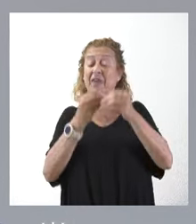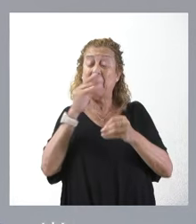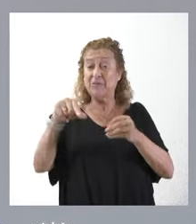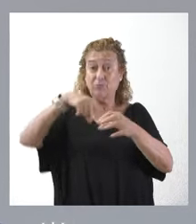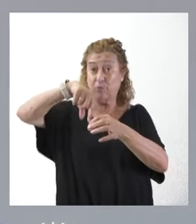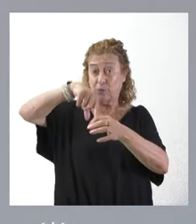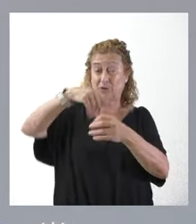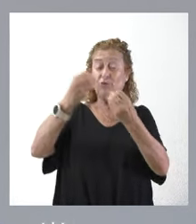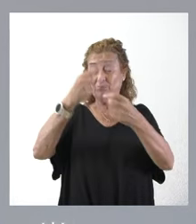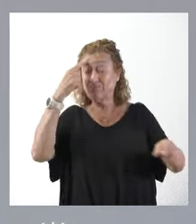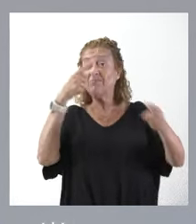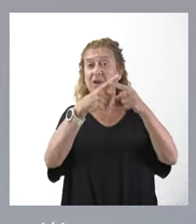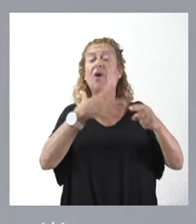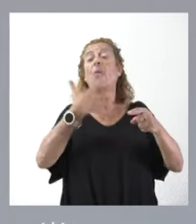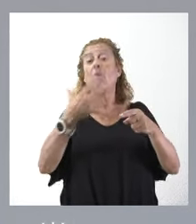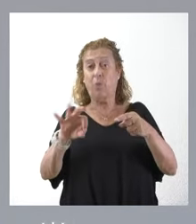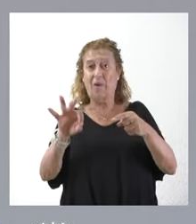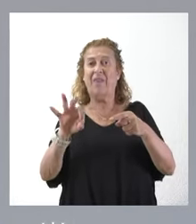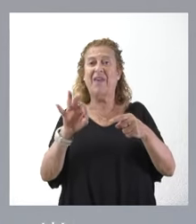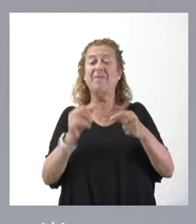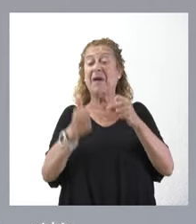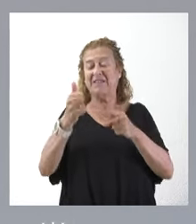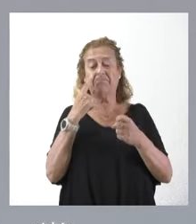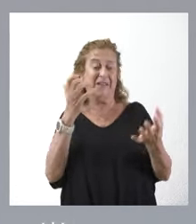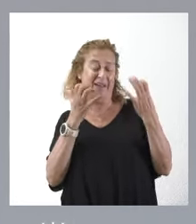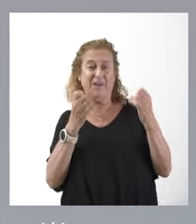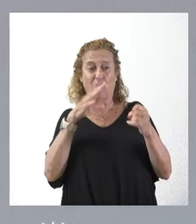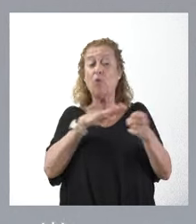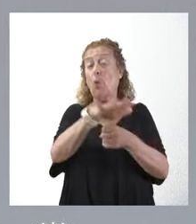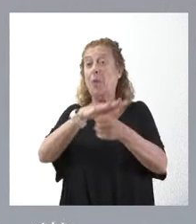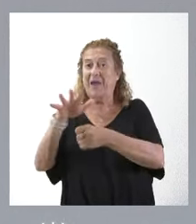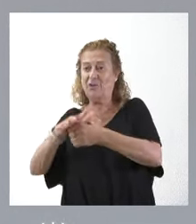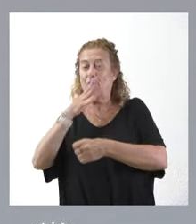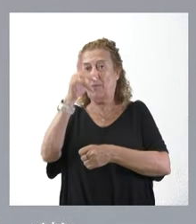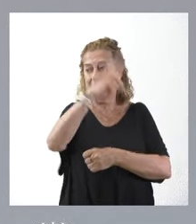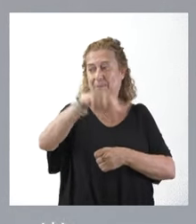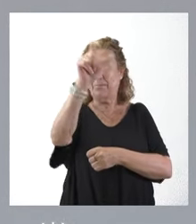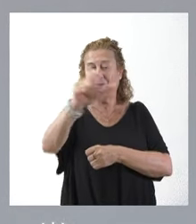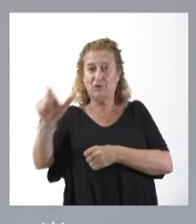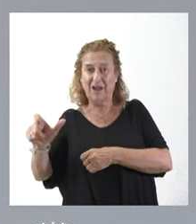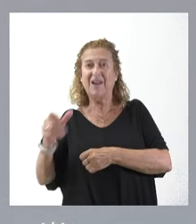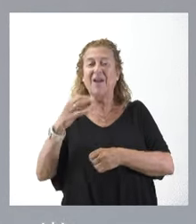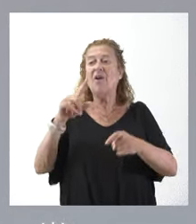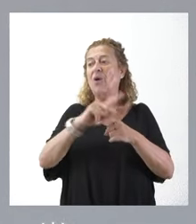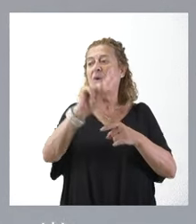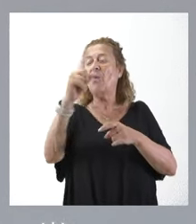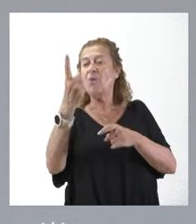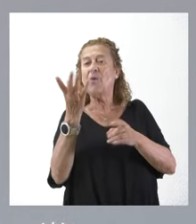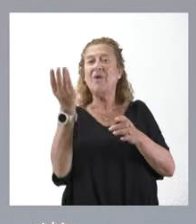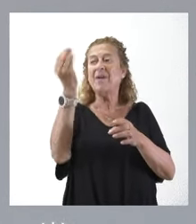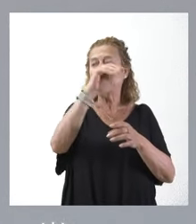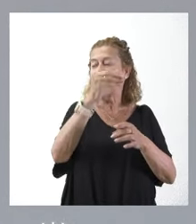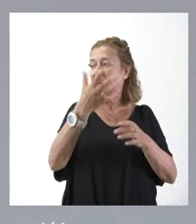puestos con la finalidad de que puedan ser más atractivos y cubiertos de manera efectiva por el personal son, por un lado, incrementar el